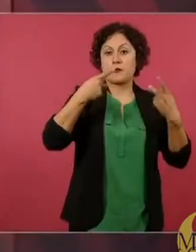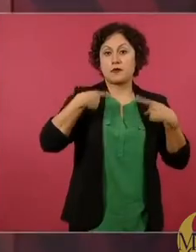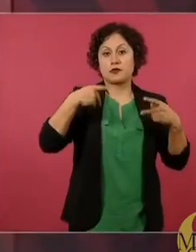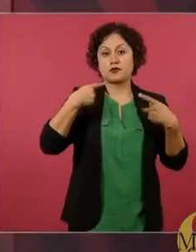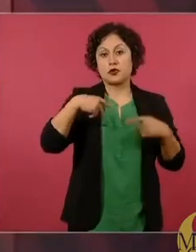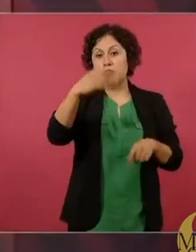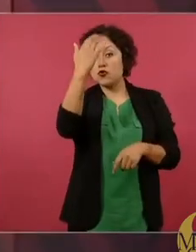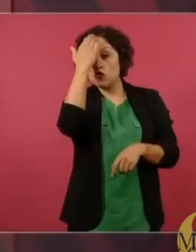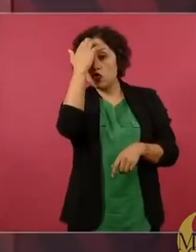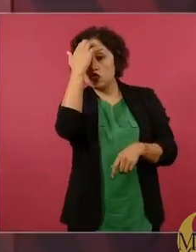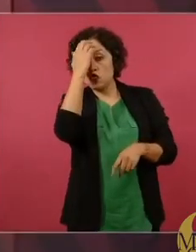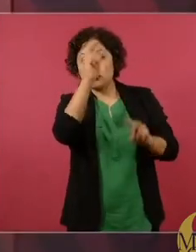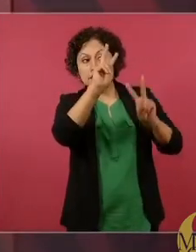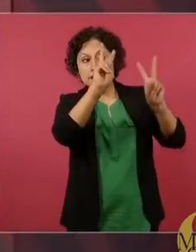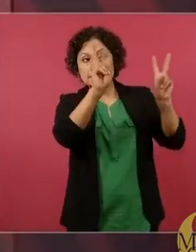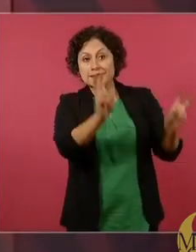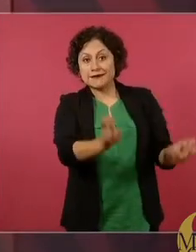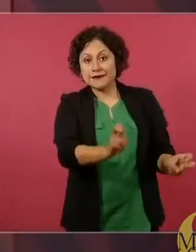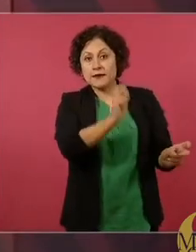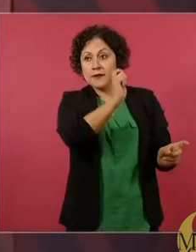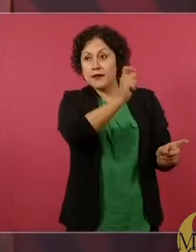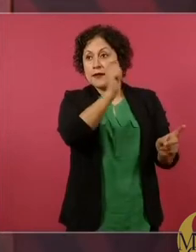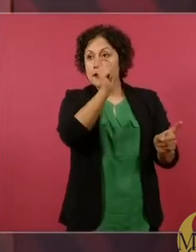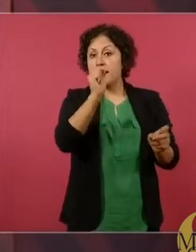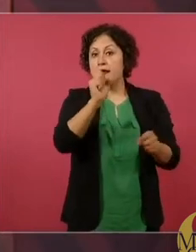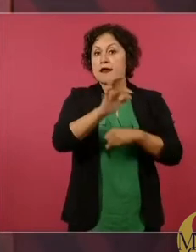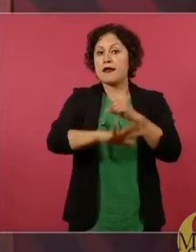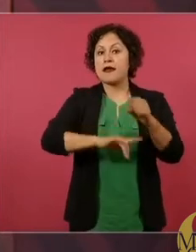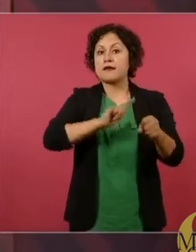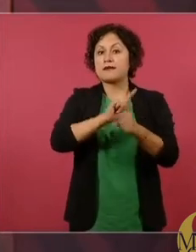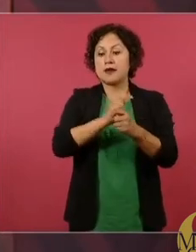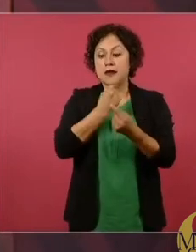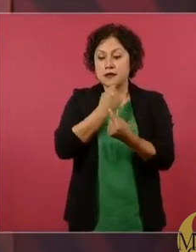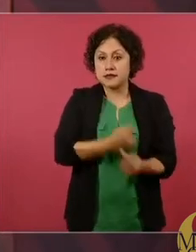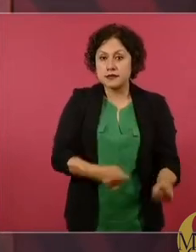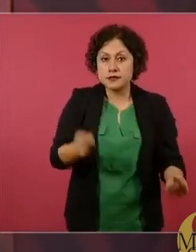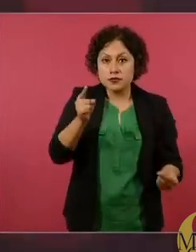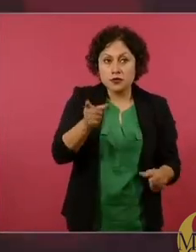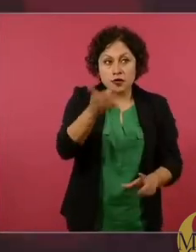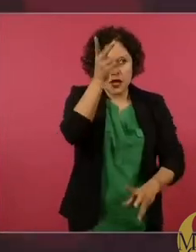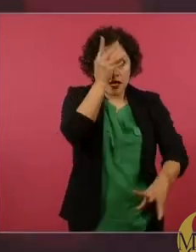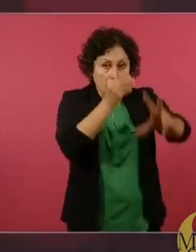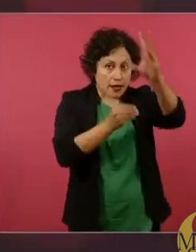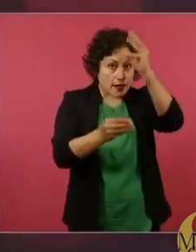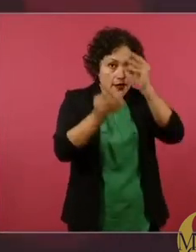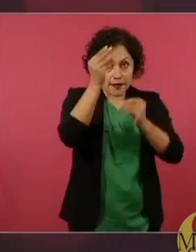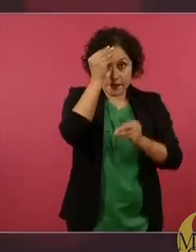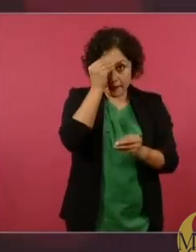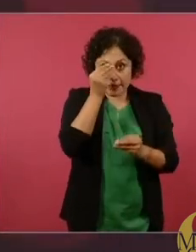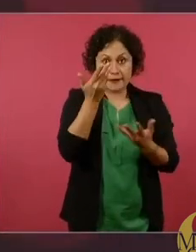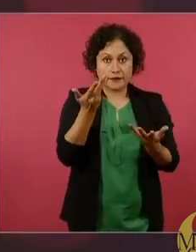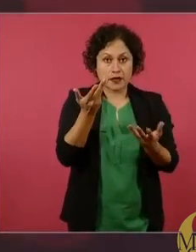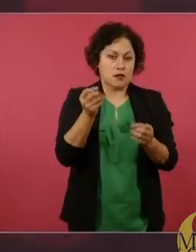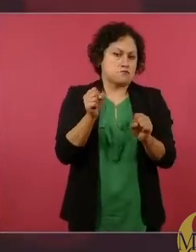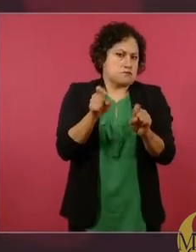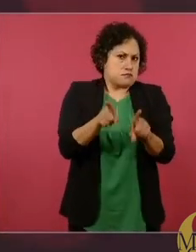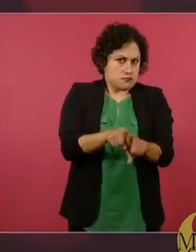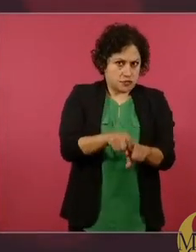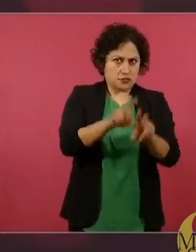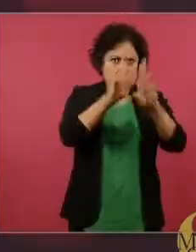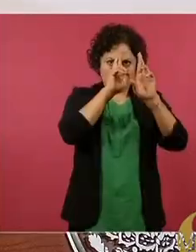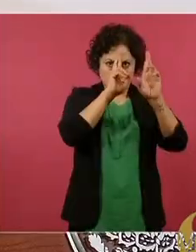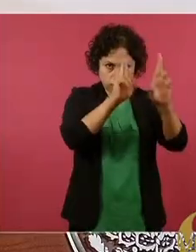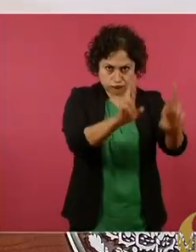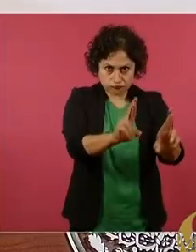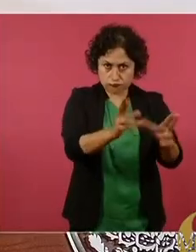que los niños se vayan formando también en el respeto a los